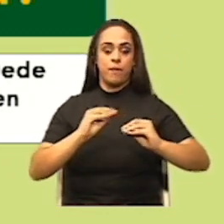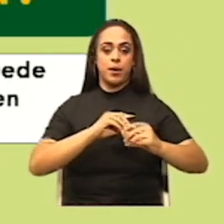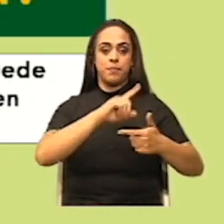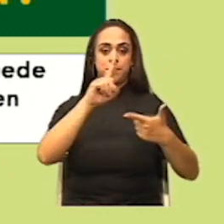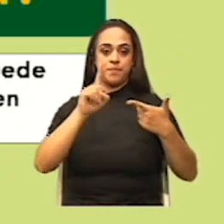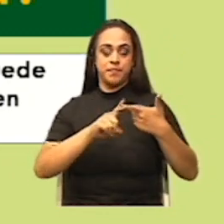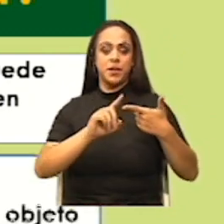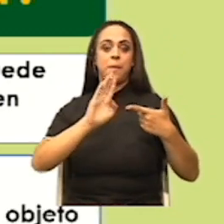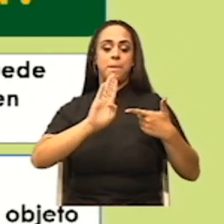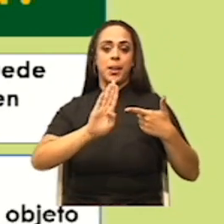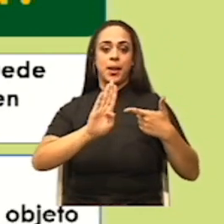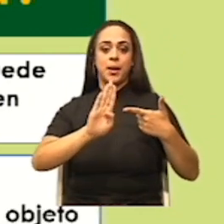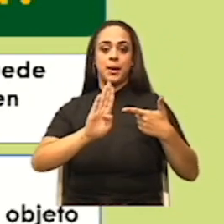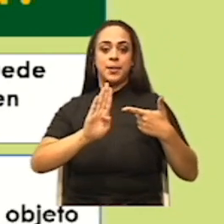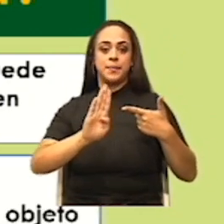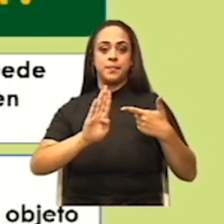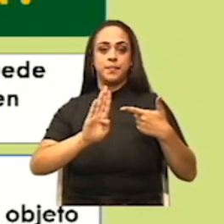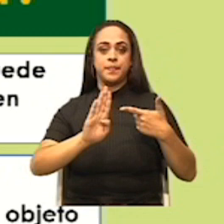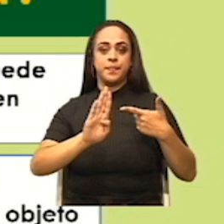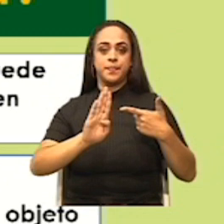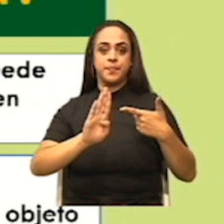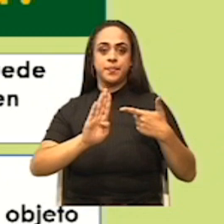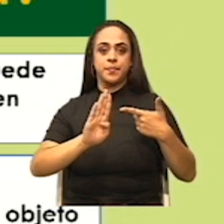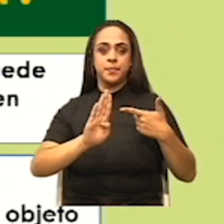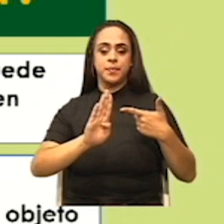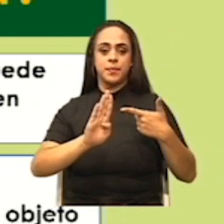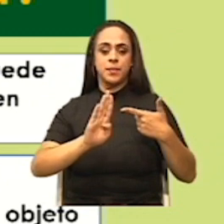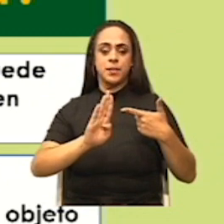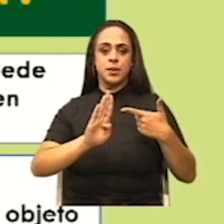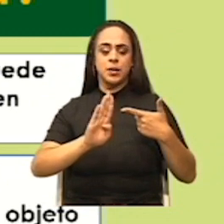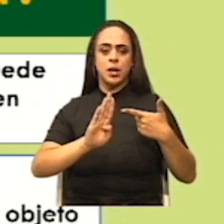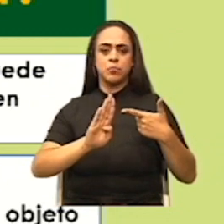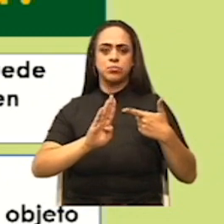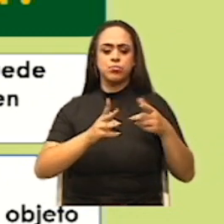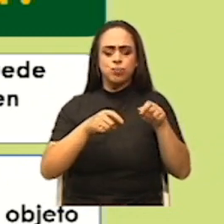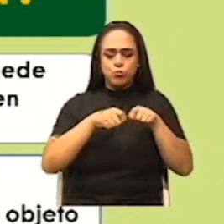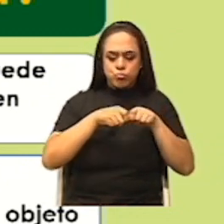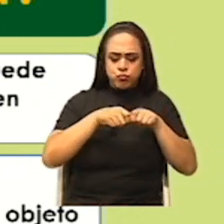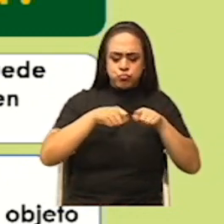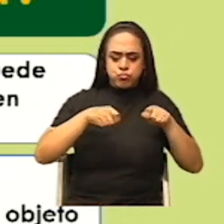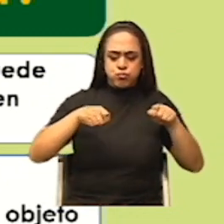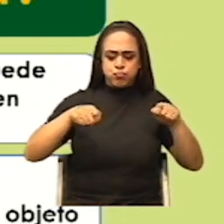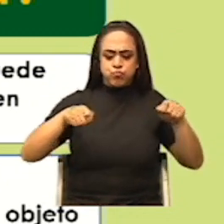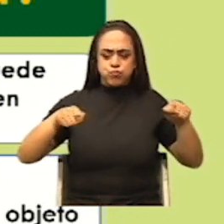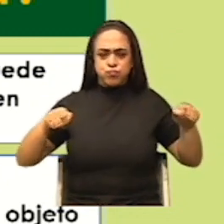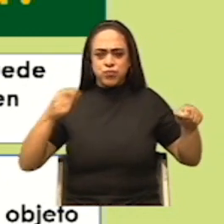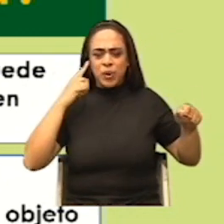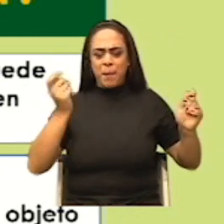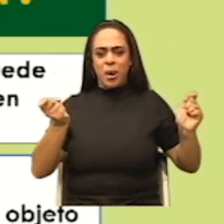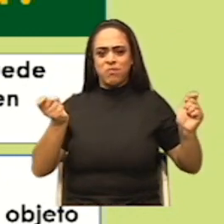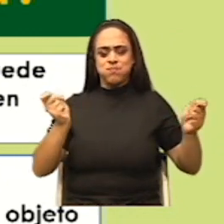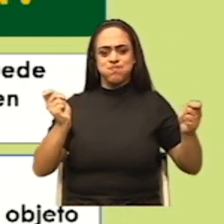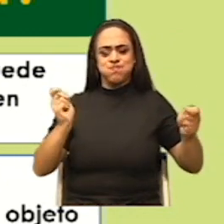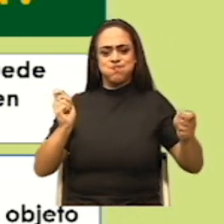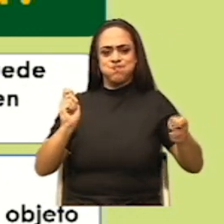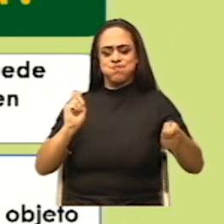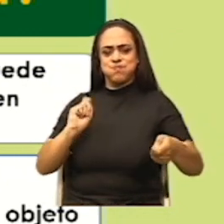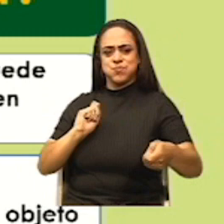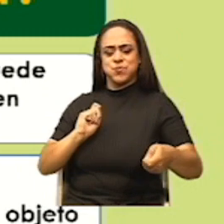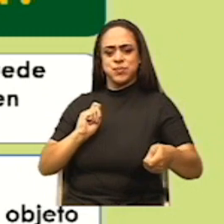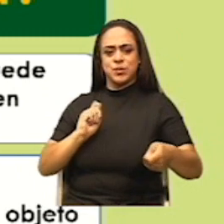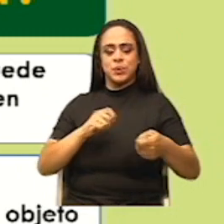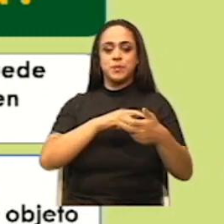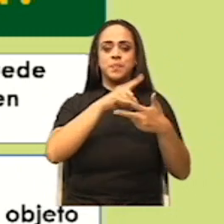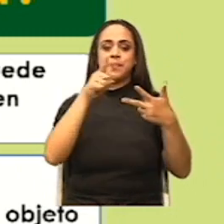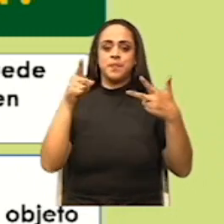Opción B, cantidad de escalar. Que se utiliza para medir la resistencia a un cambio en el movimiento de un objeto. O